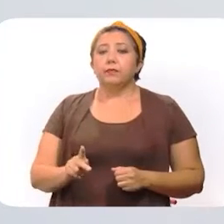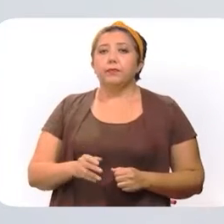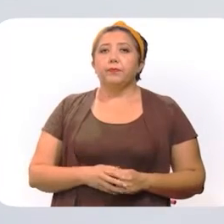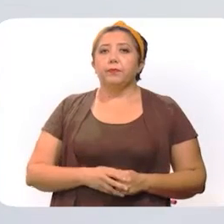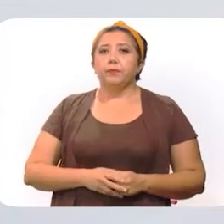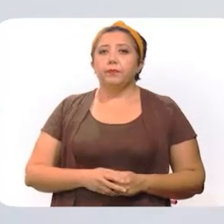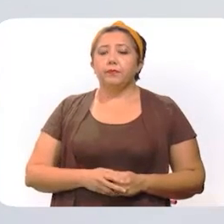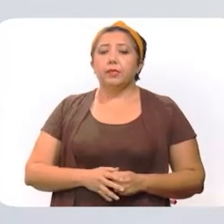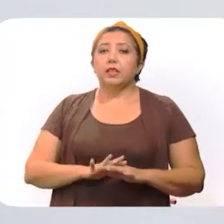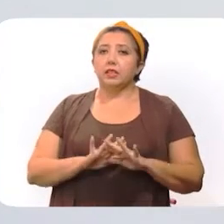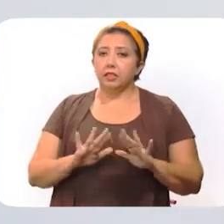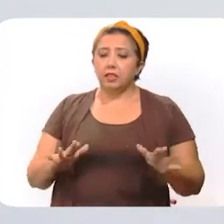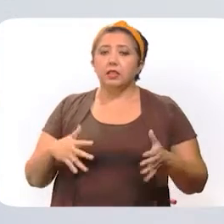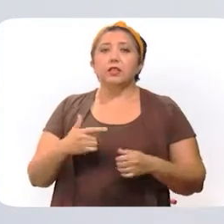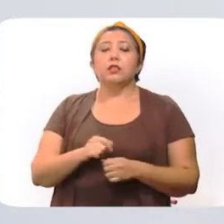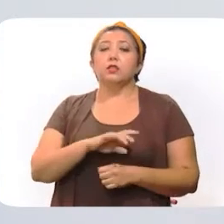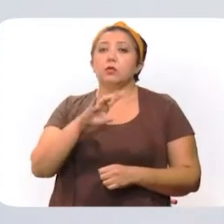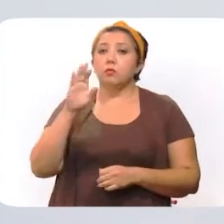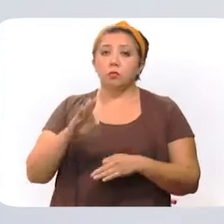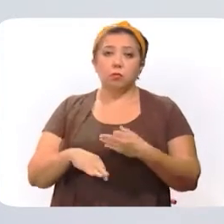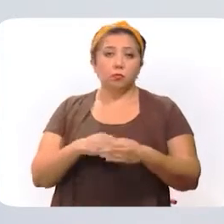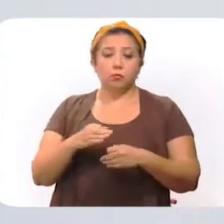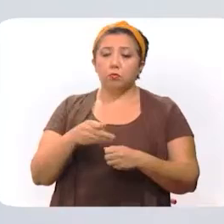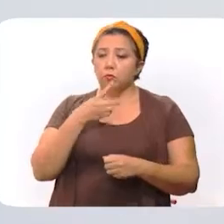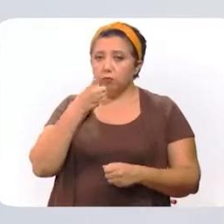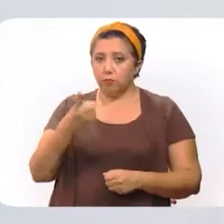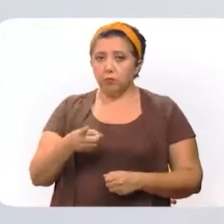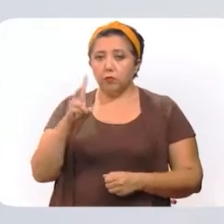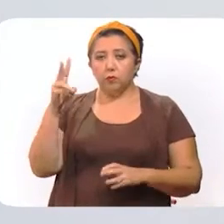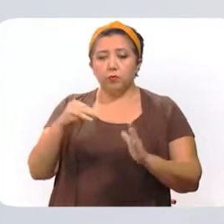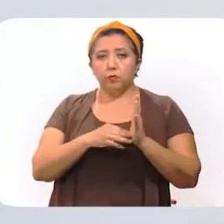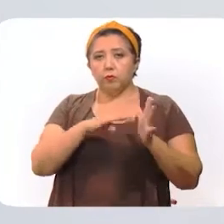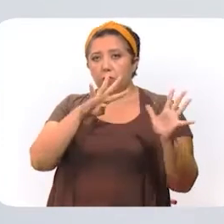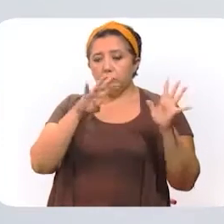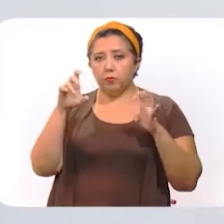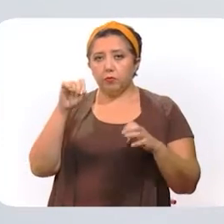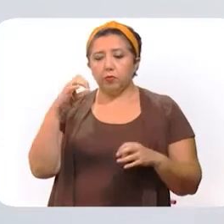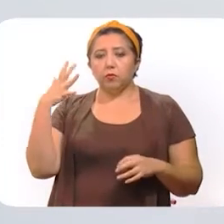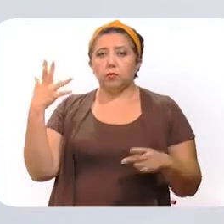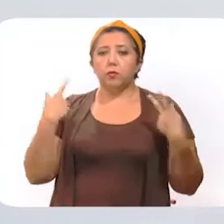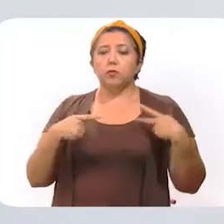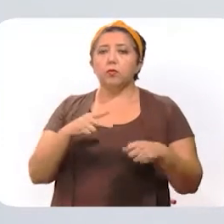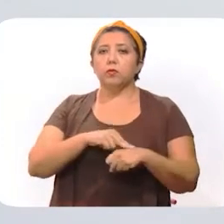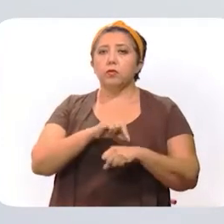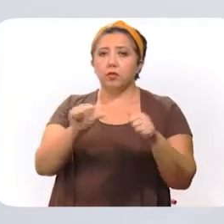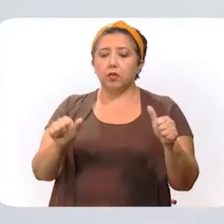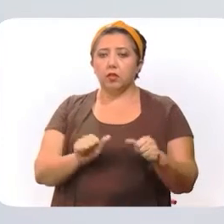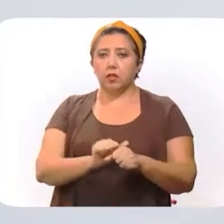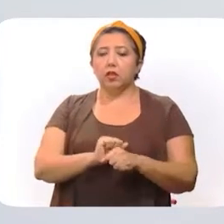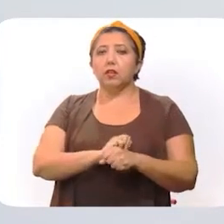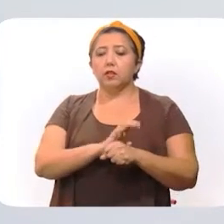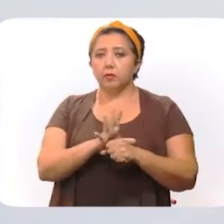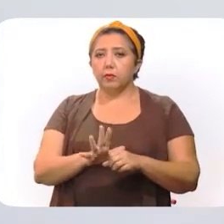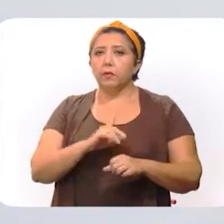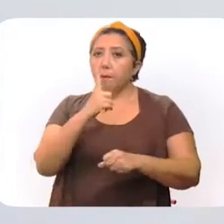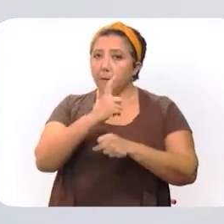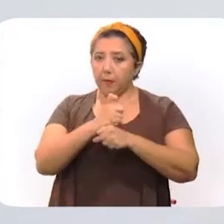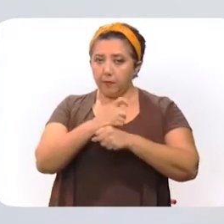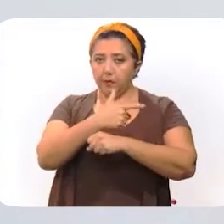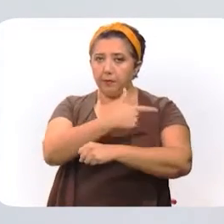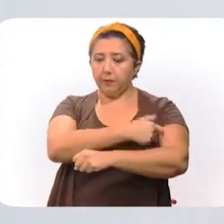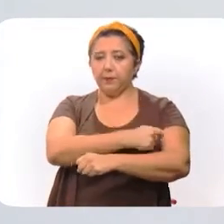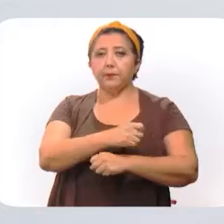estado. Ya se aplicó el 100%. 2,925 para personal médico de áreas COVID que ya recibieron la primera